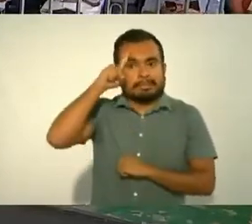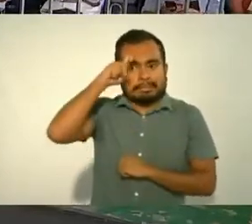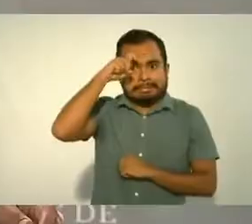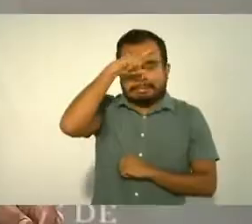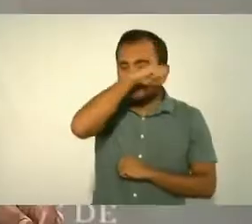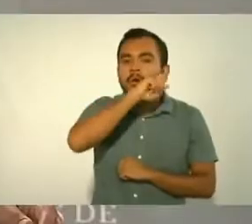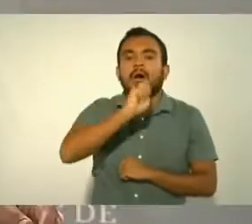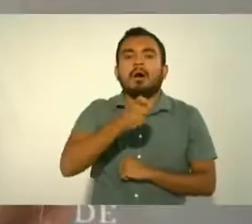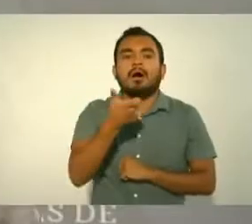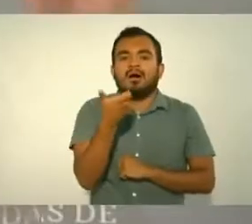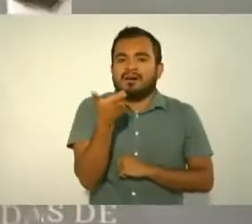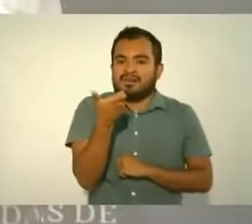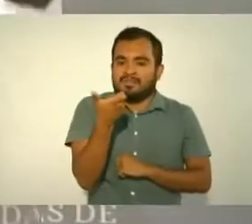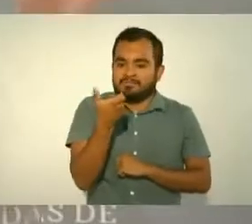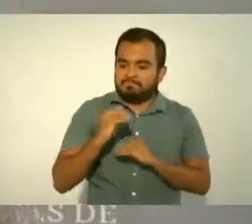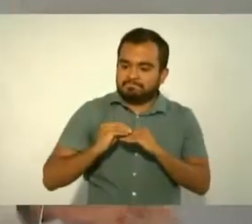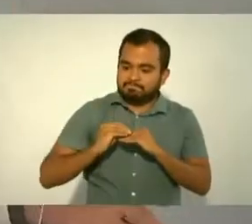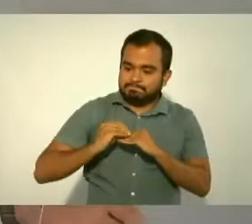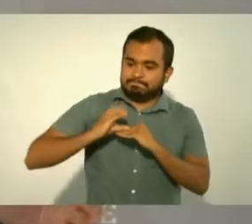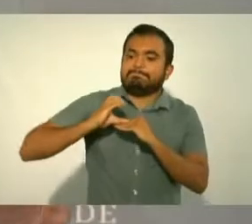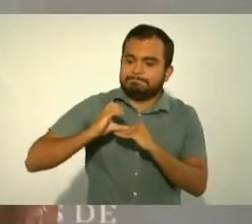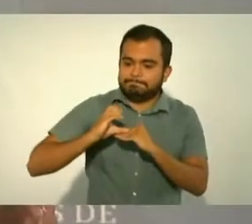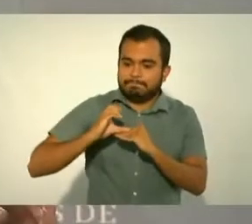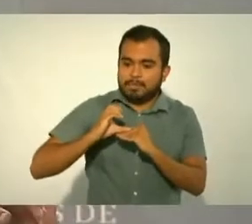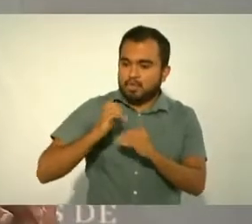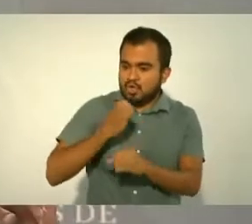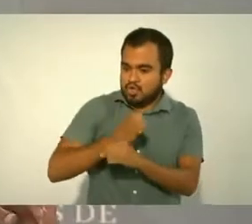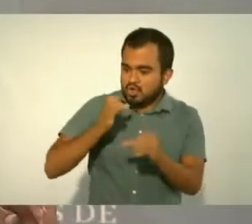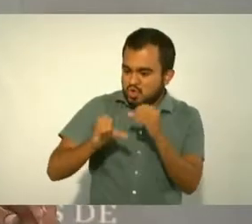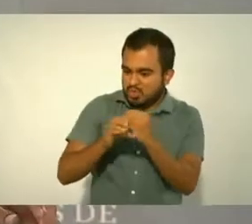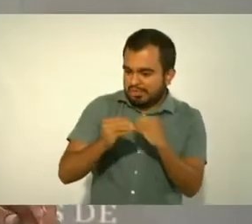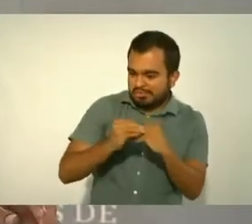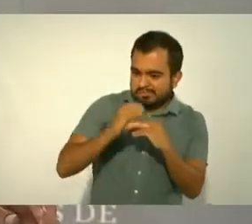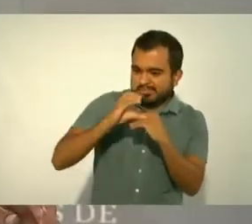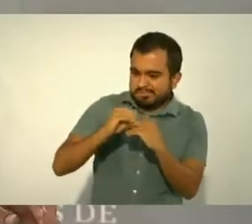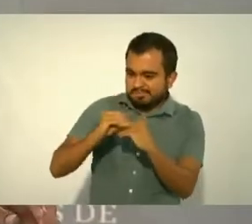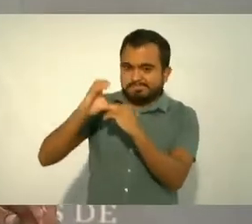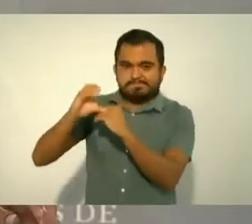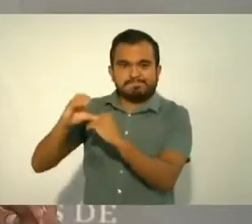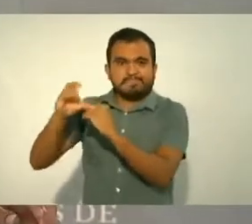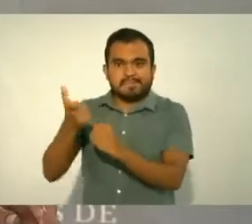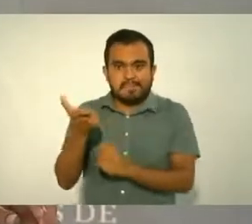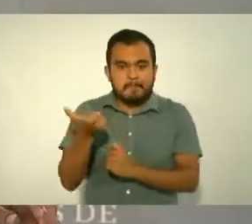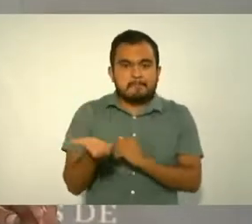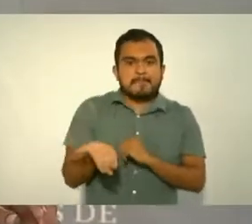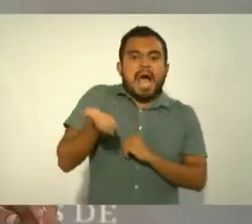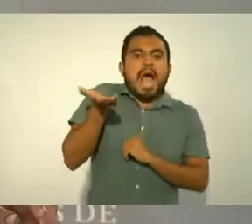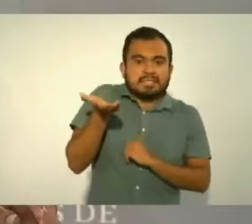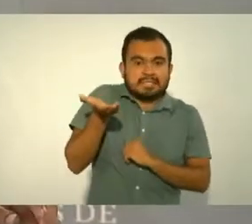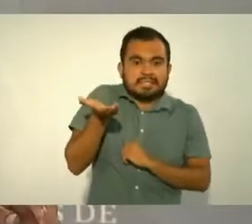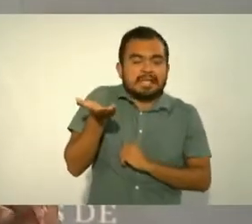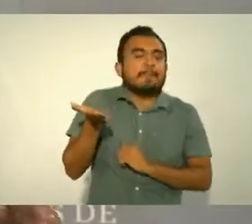para que se tenga una idea en